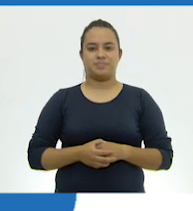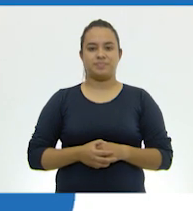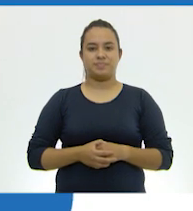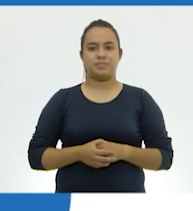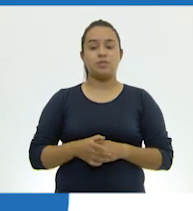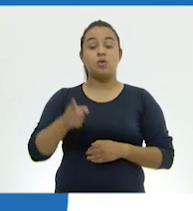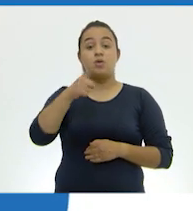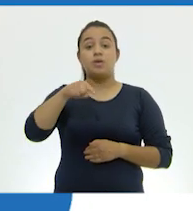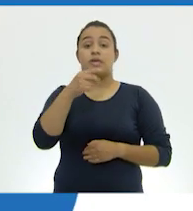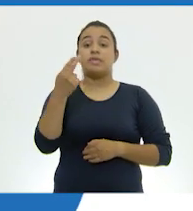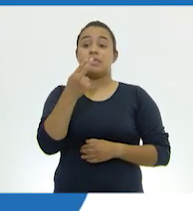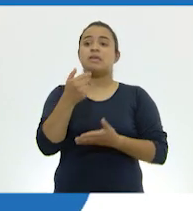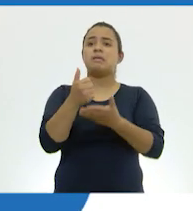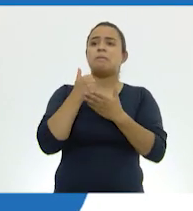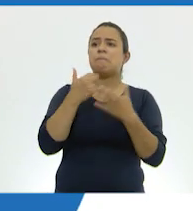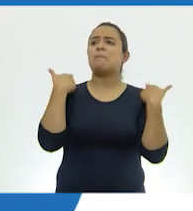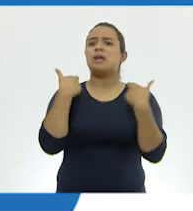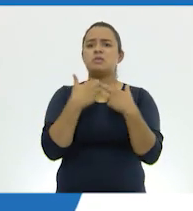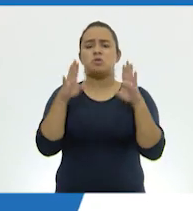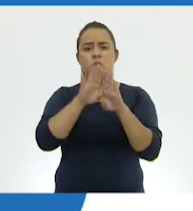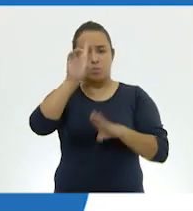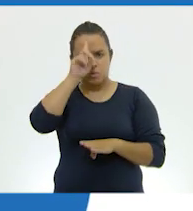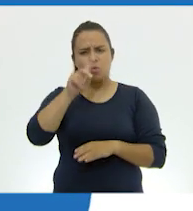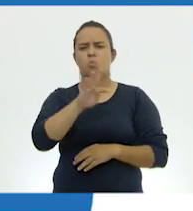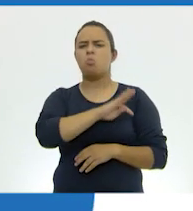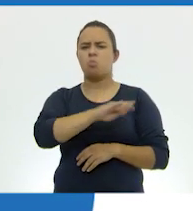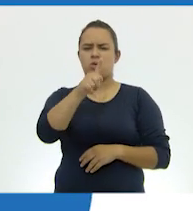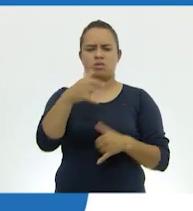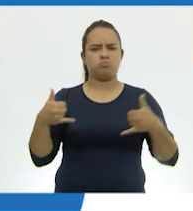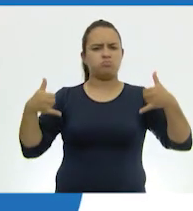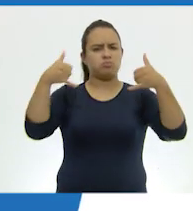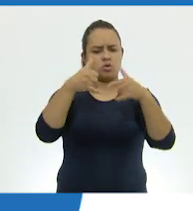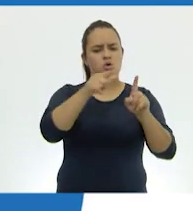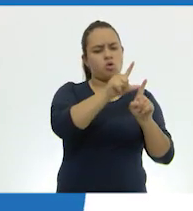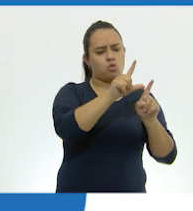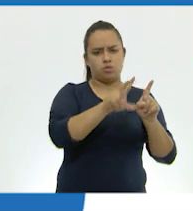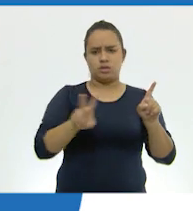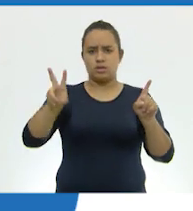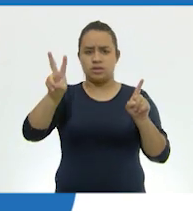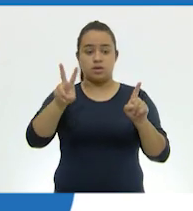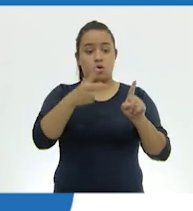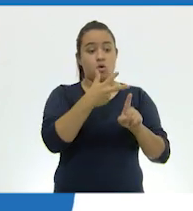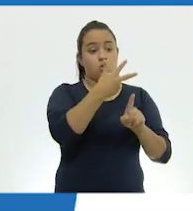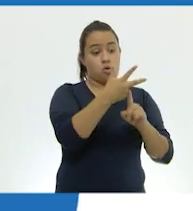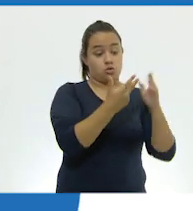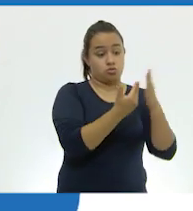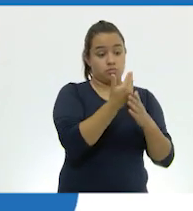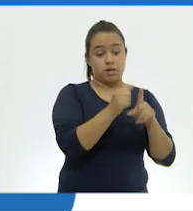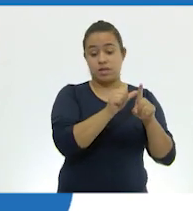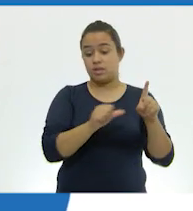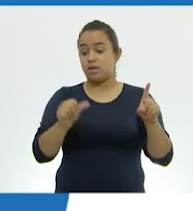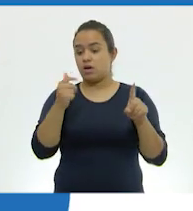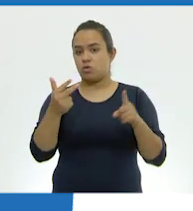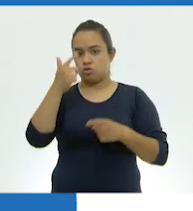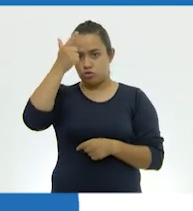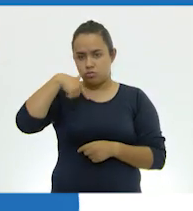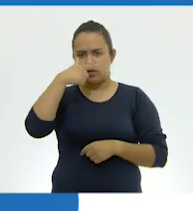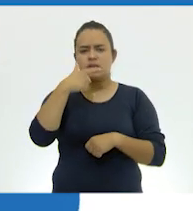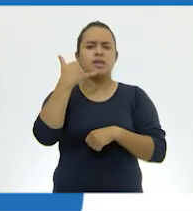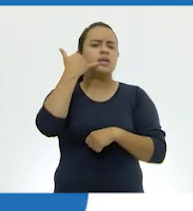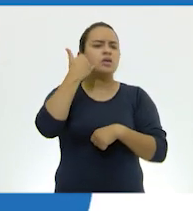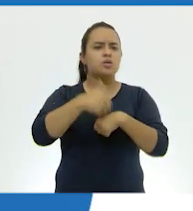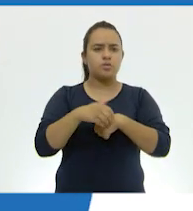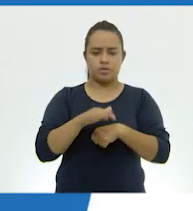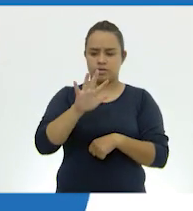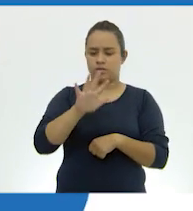Para solicitar apoyo pedagógico, comunícate con maestras y maestros de lunes a viernes de 8 a 20 horas. Al teléfono